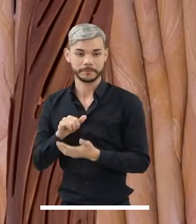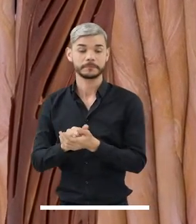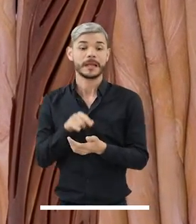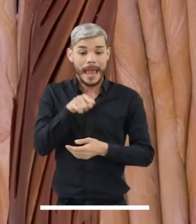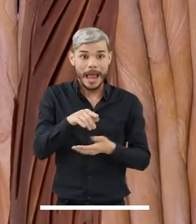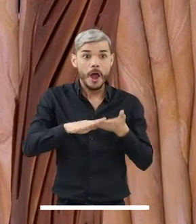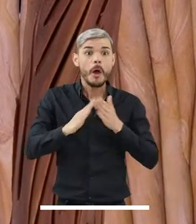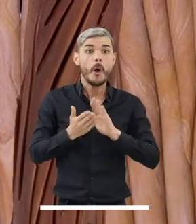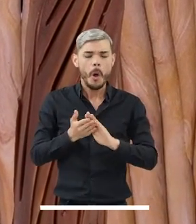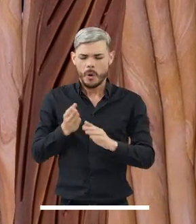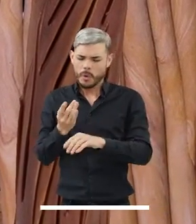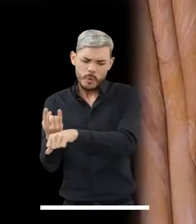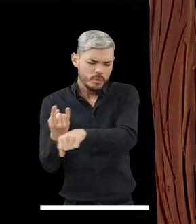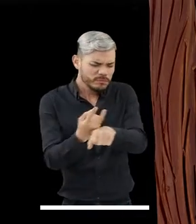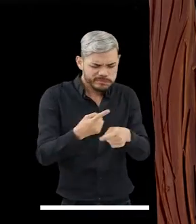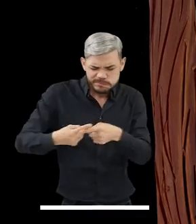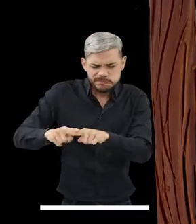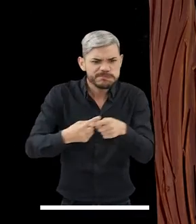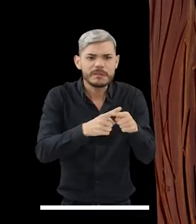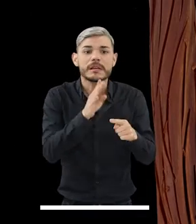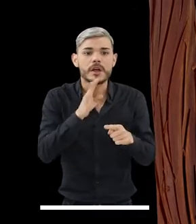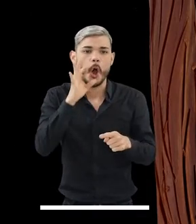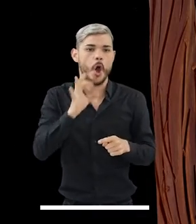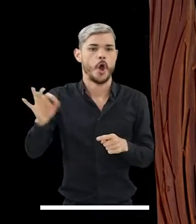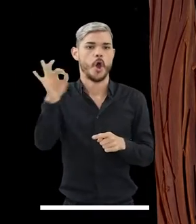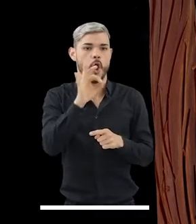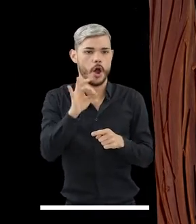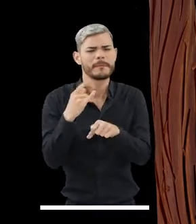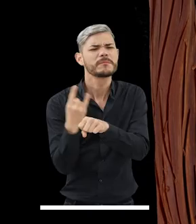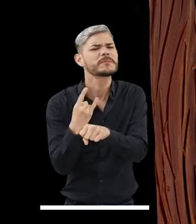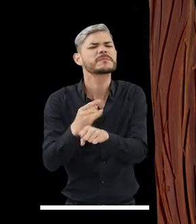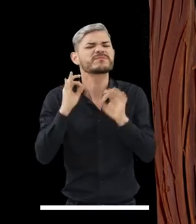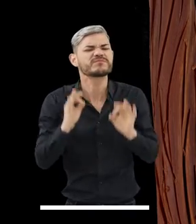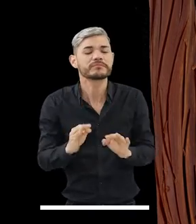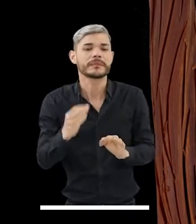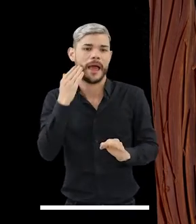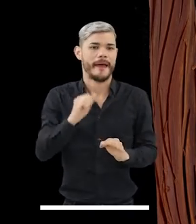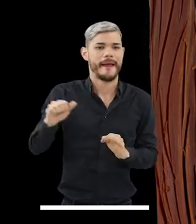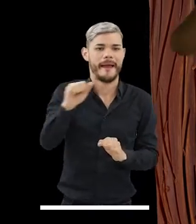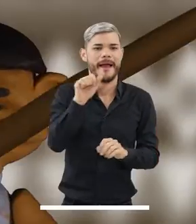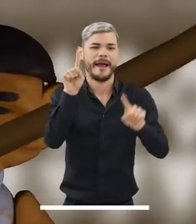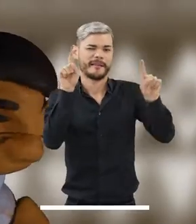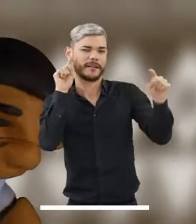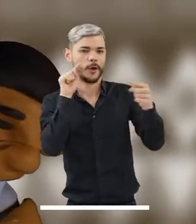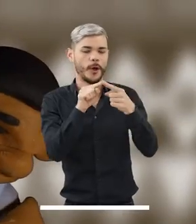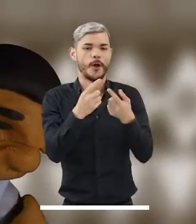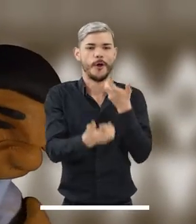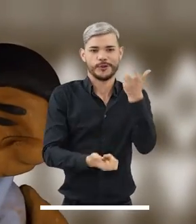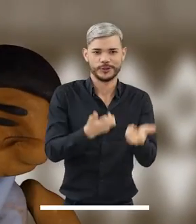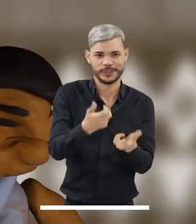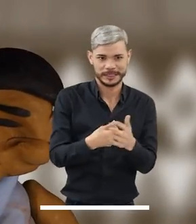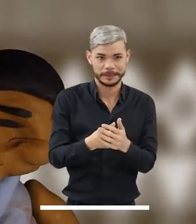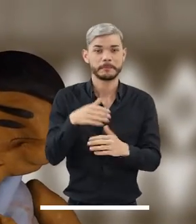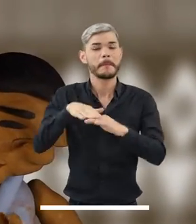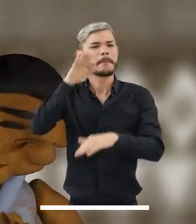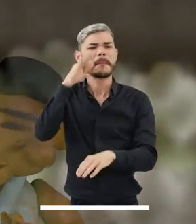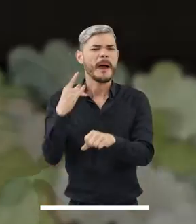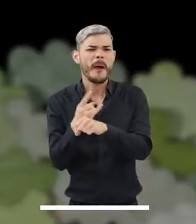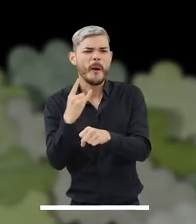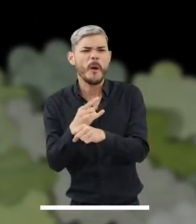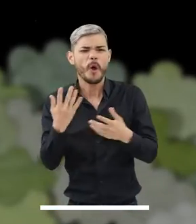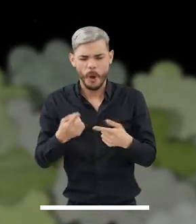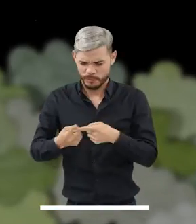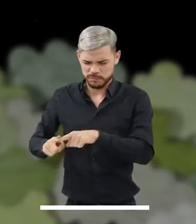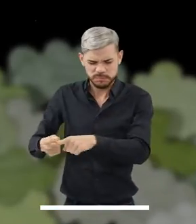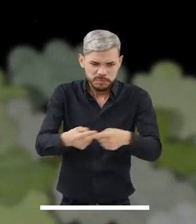son tejidos por los hombres y usados principalmente por las mujeres en la cocina. Los más usados son el cebucán o tipití,